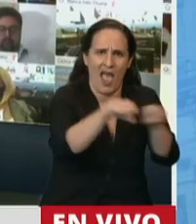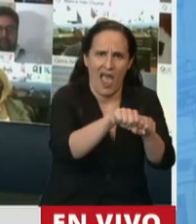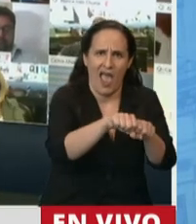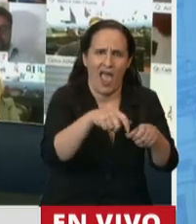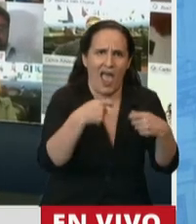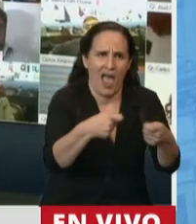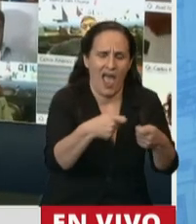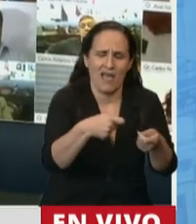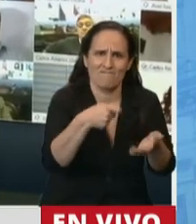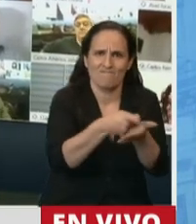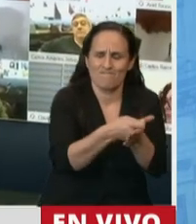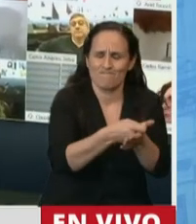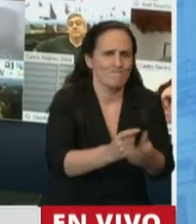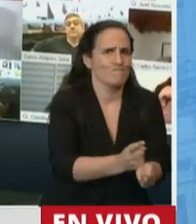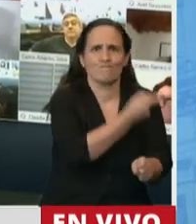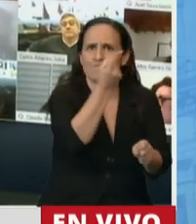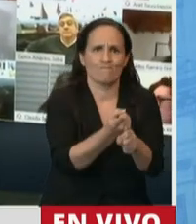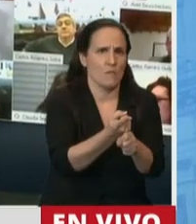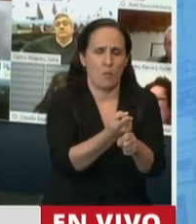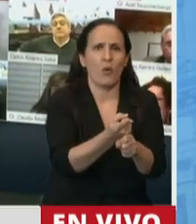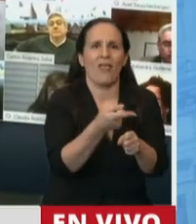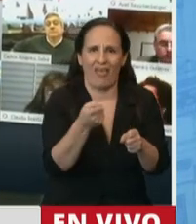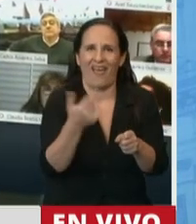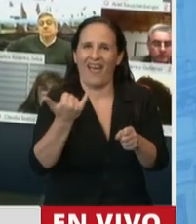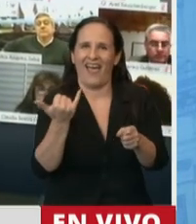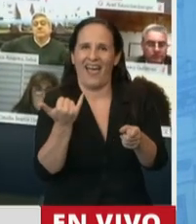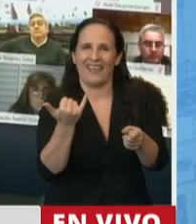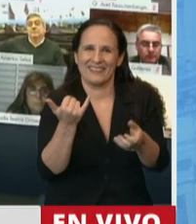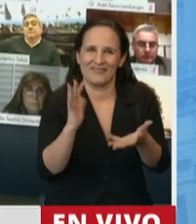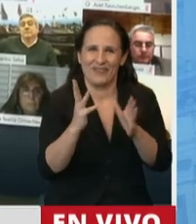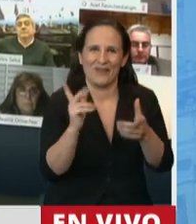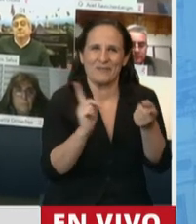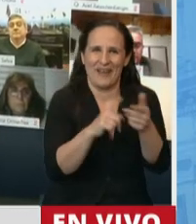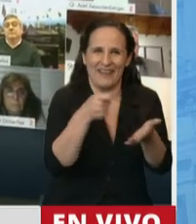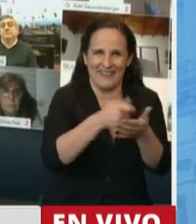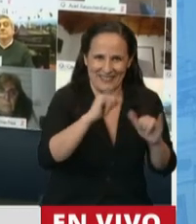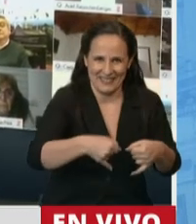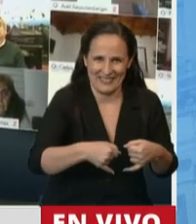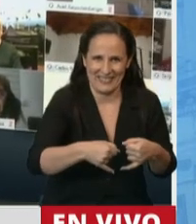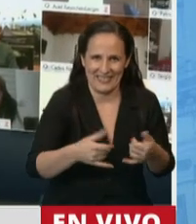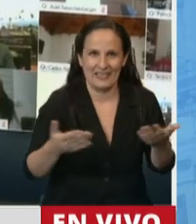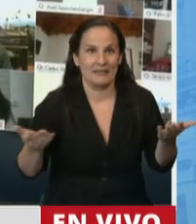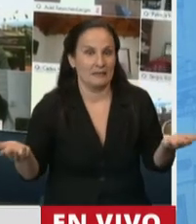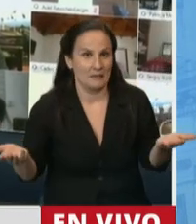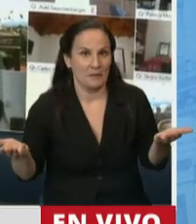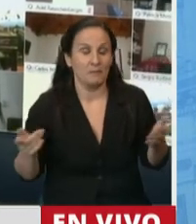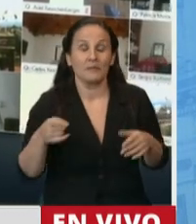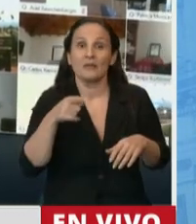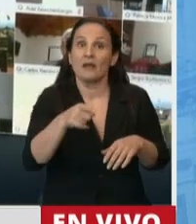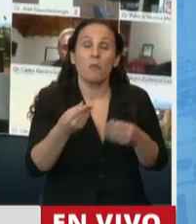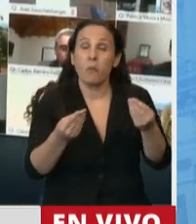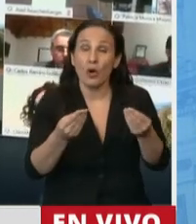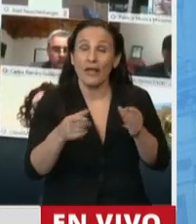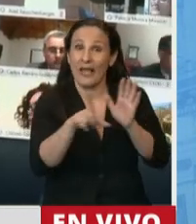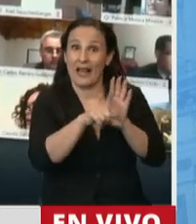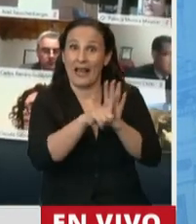Por eso esta ley es una ley de avanzada. Pero además, porque es una ley que contempla un sujeto que rara vez nos acordamos que